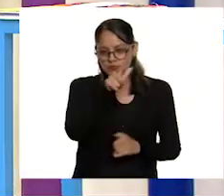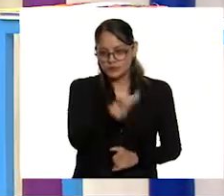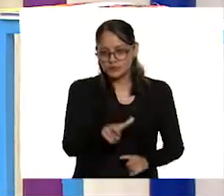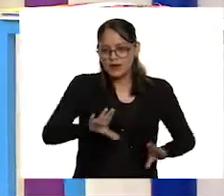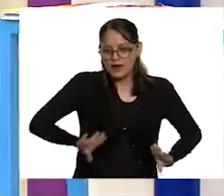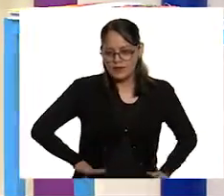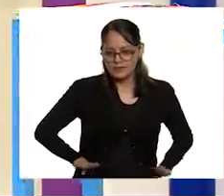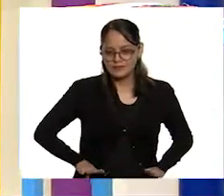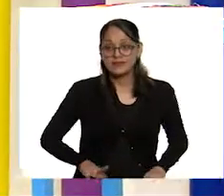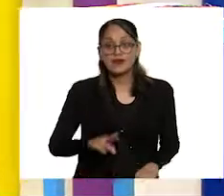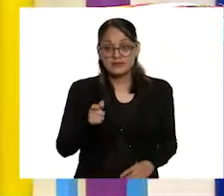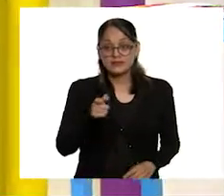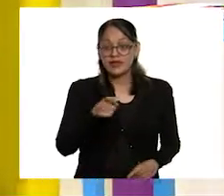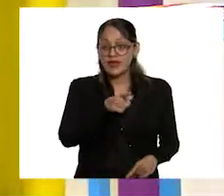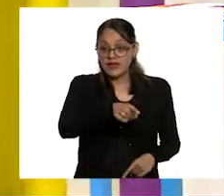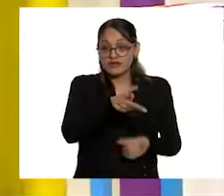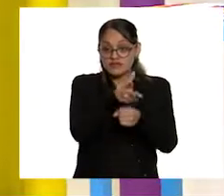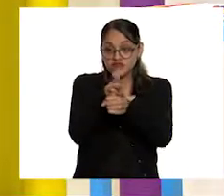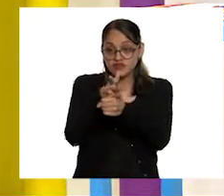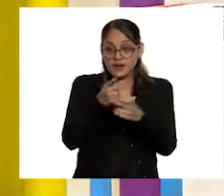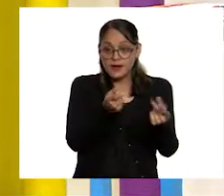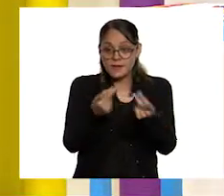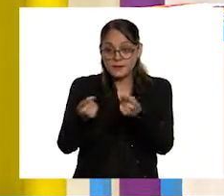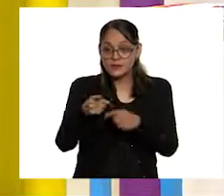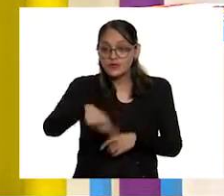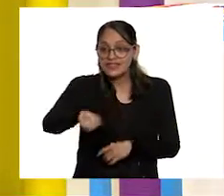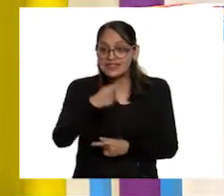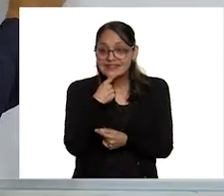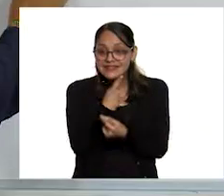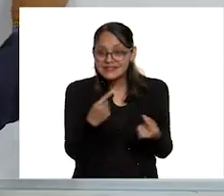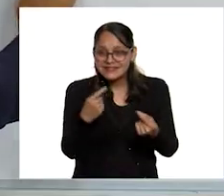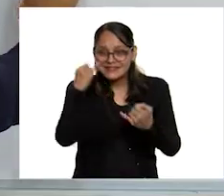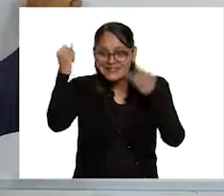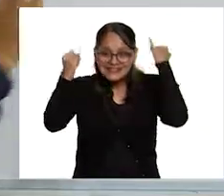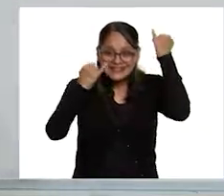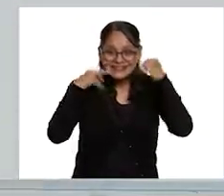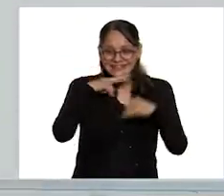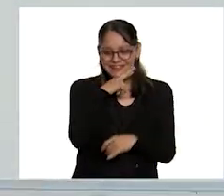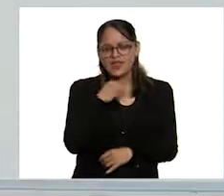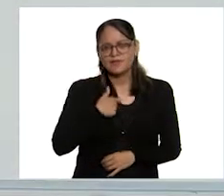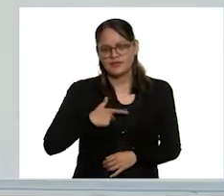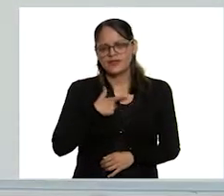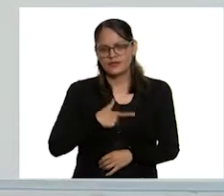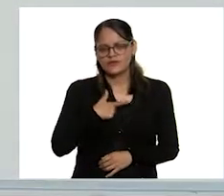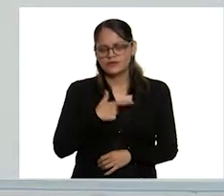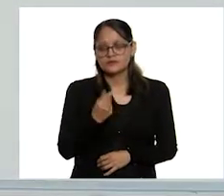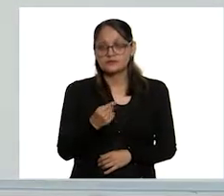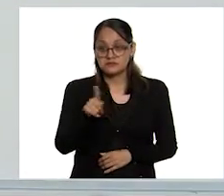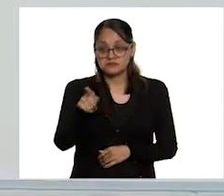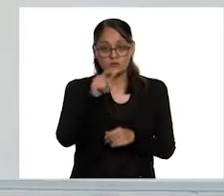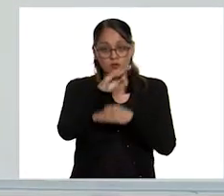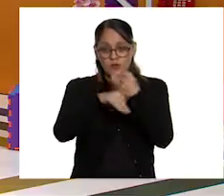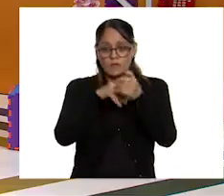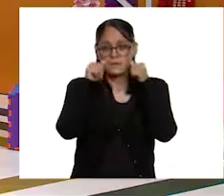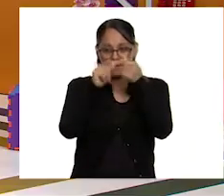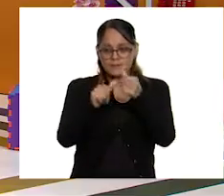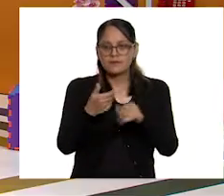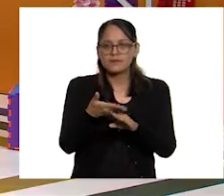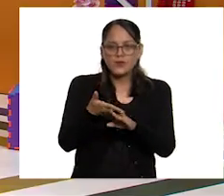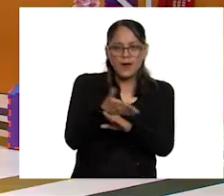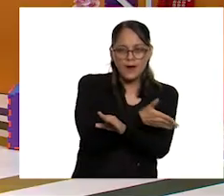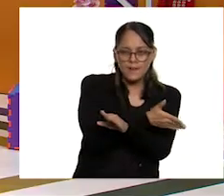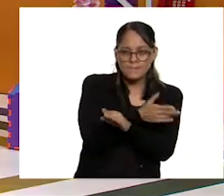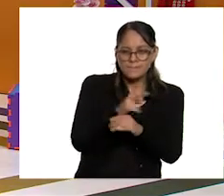Oye, qué barbaridad. Son rapidísimas las niñas y los niños. A mí me da mucho gusto. Bien atentos. Previsores.